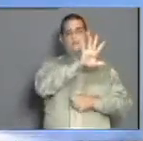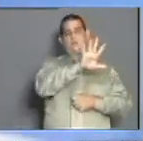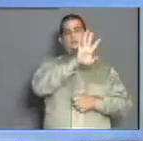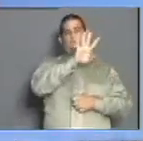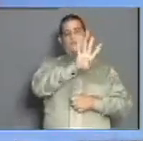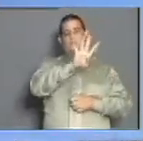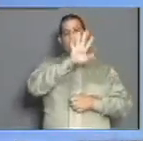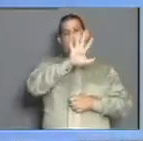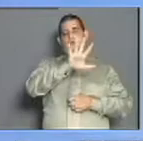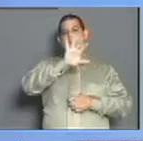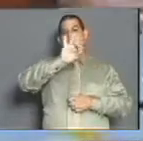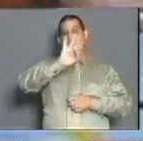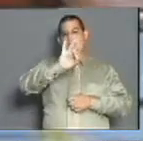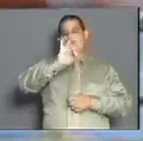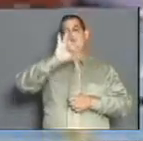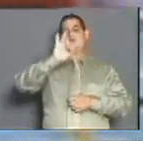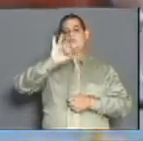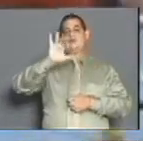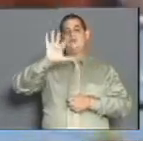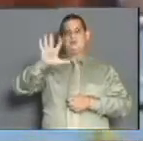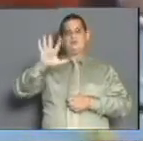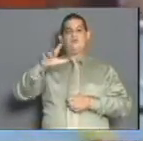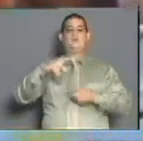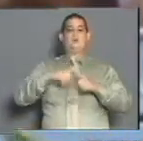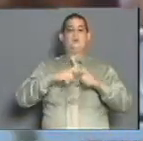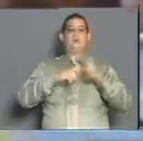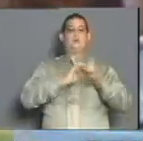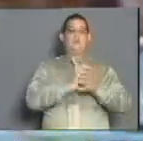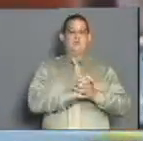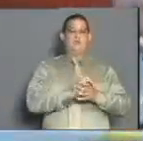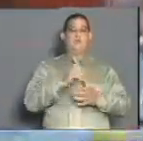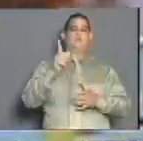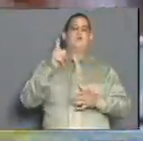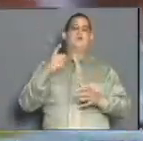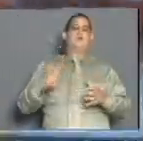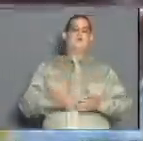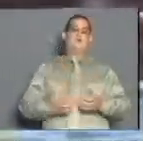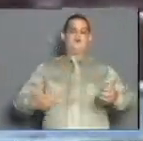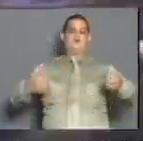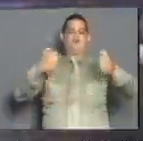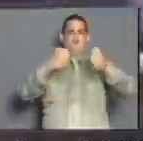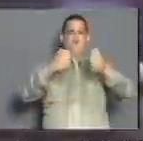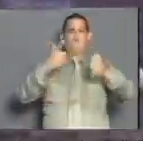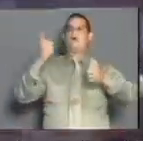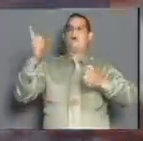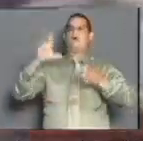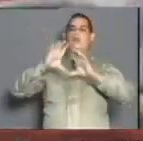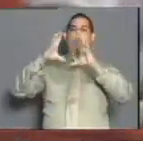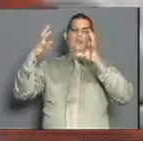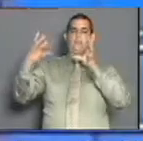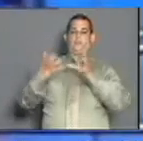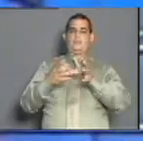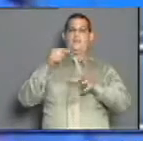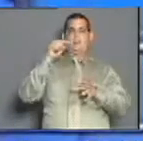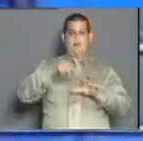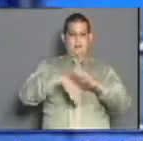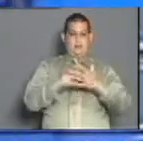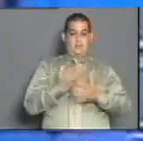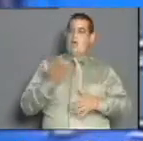57 y 75 kilogramos respectivamente en la Copa del Mundo desarrollada en Belgrado, Yugoslavia. Ese día de